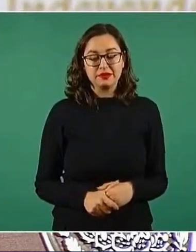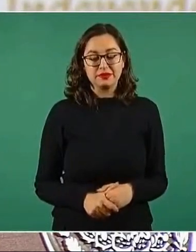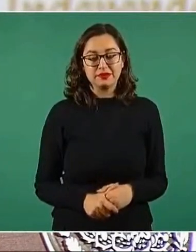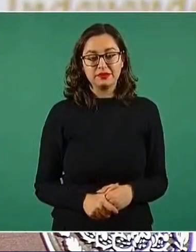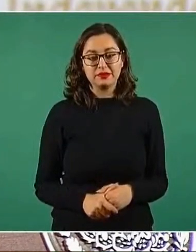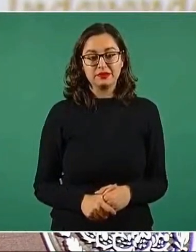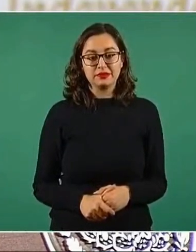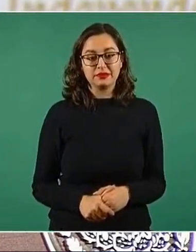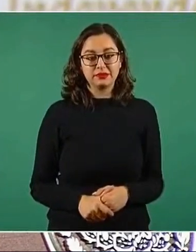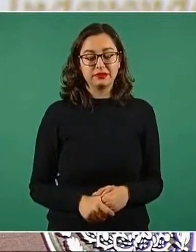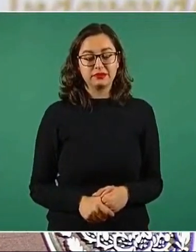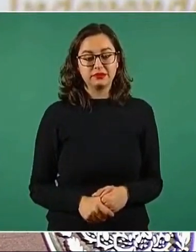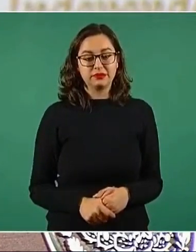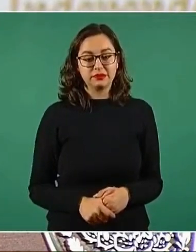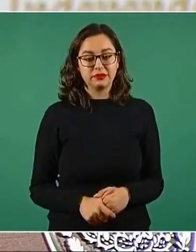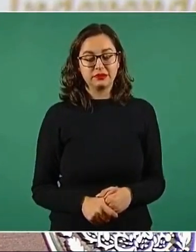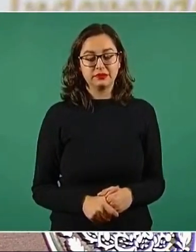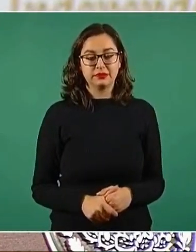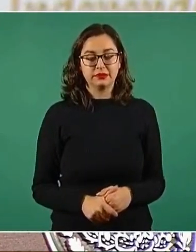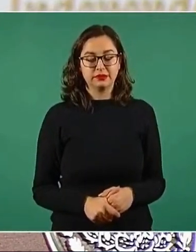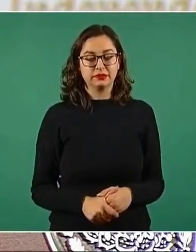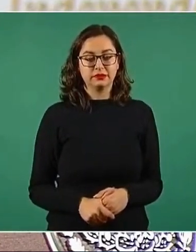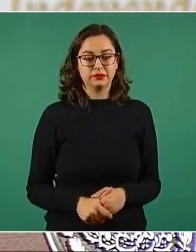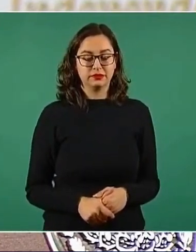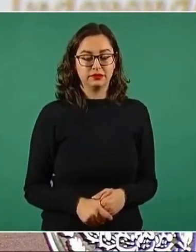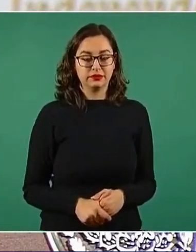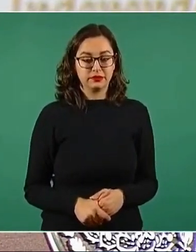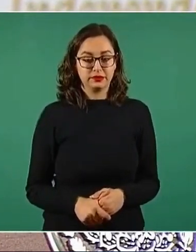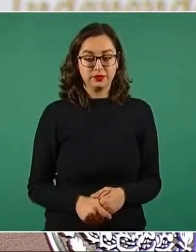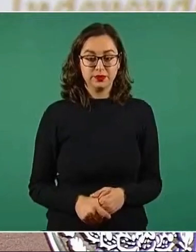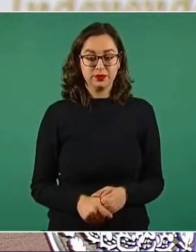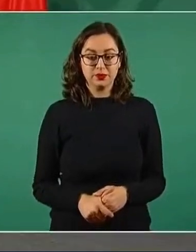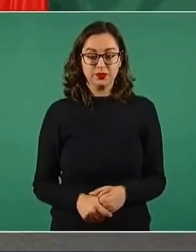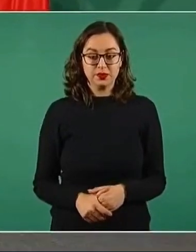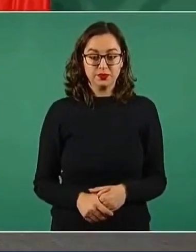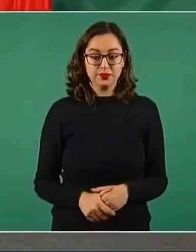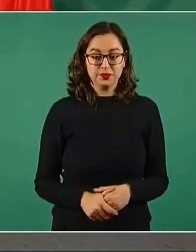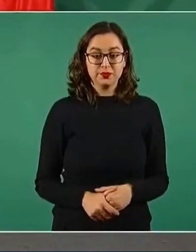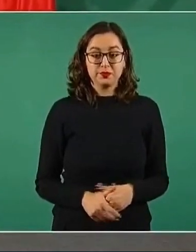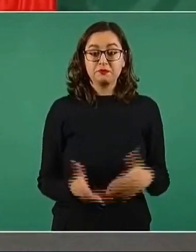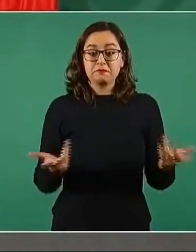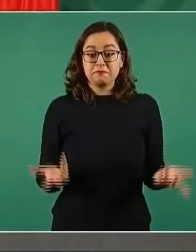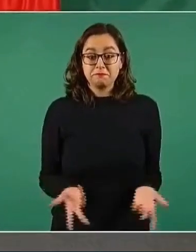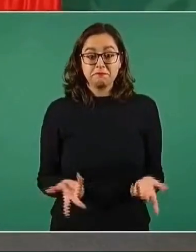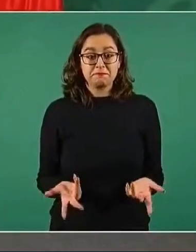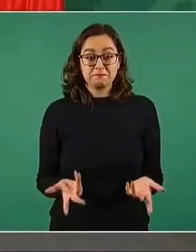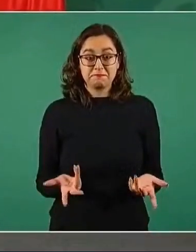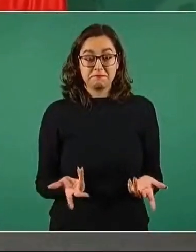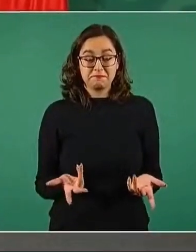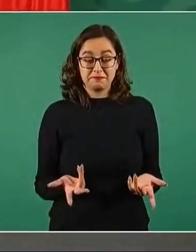falso